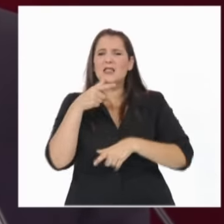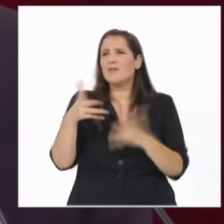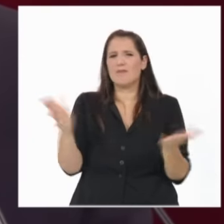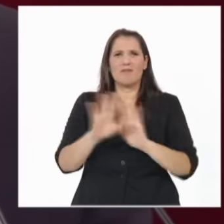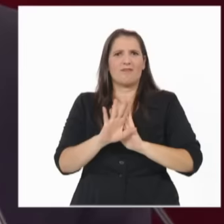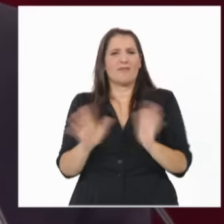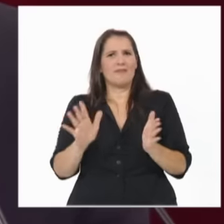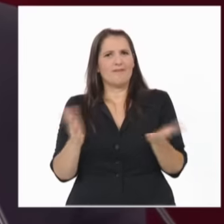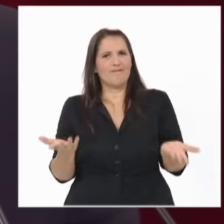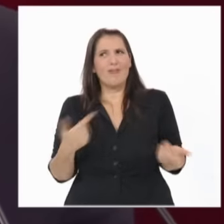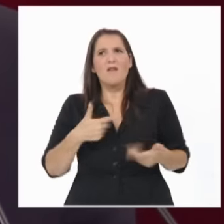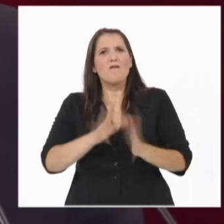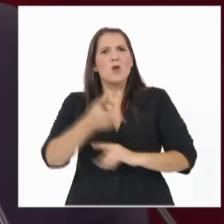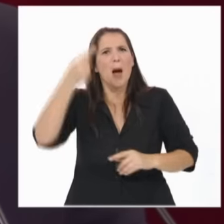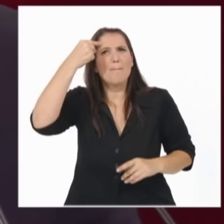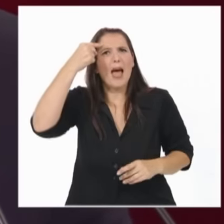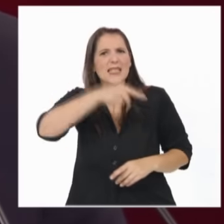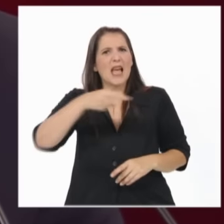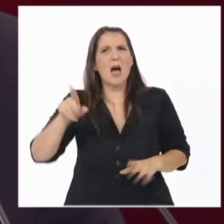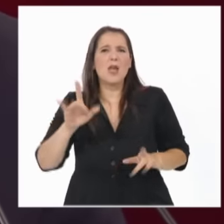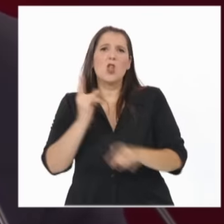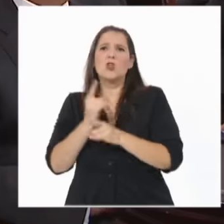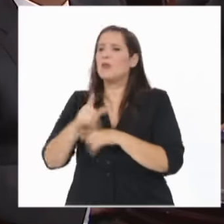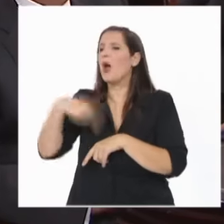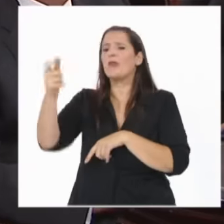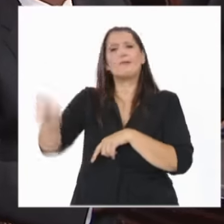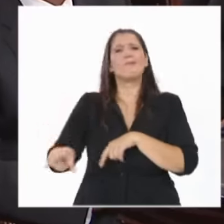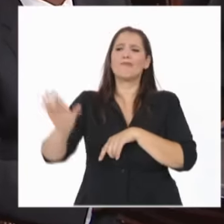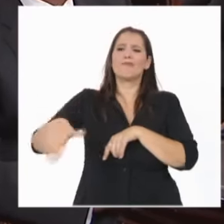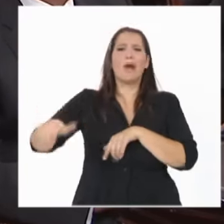y un estilo de pensamiento que descalificaba al otro.